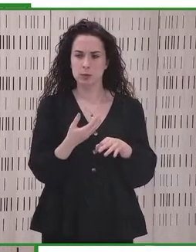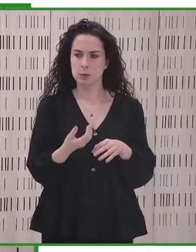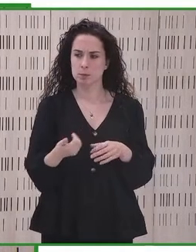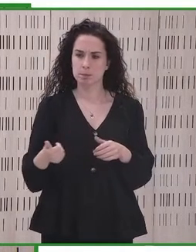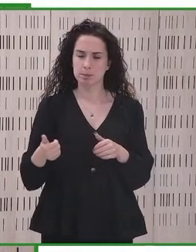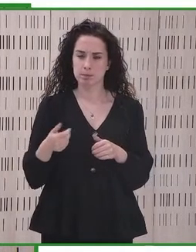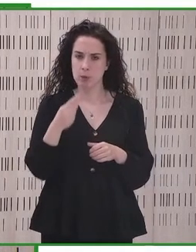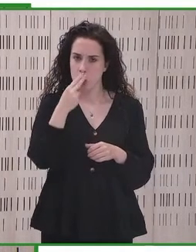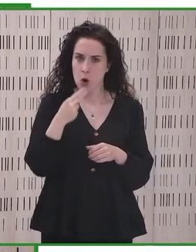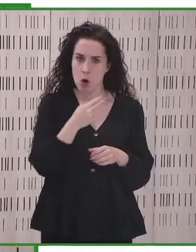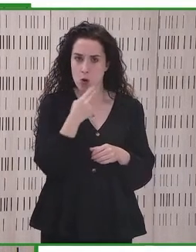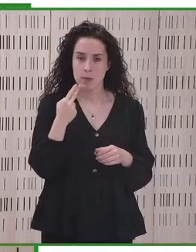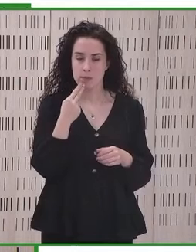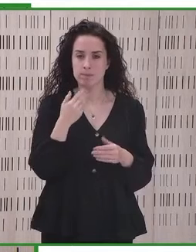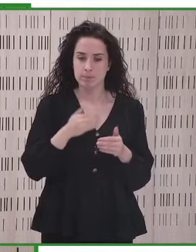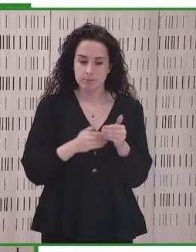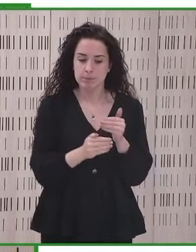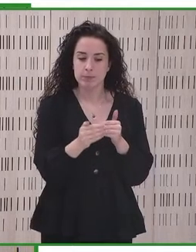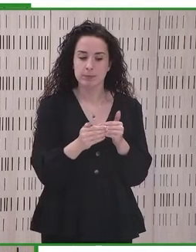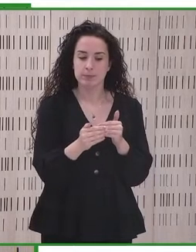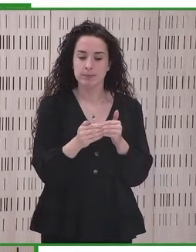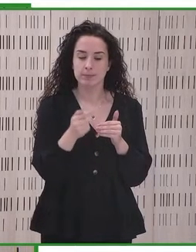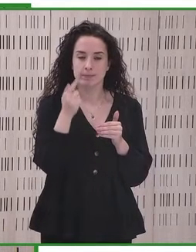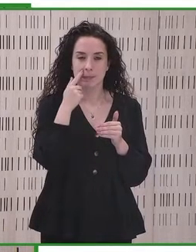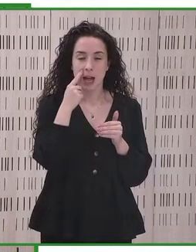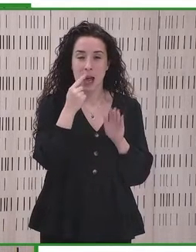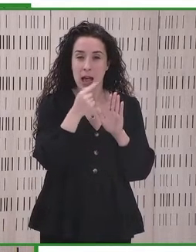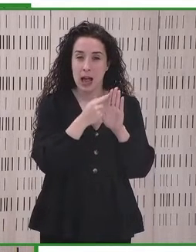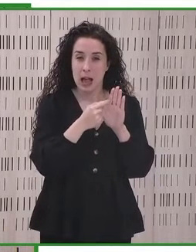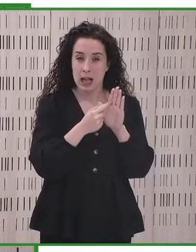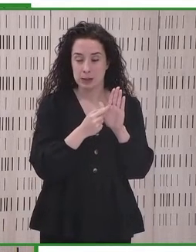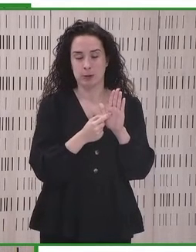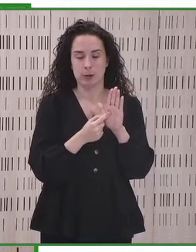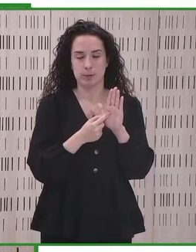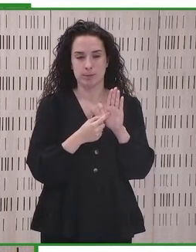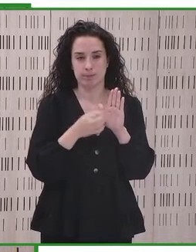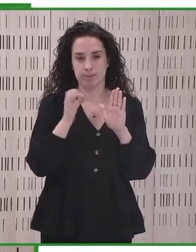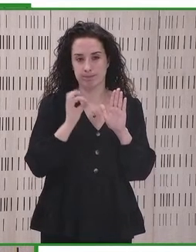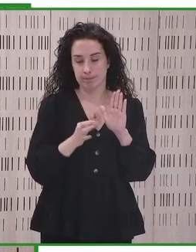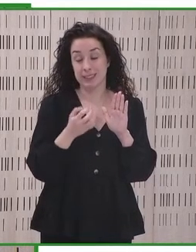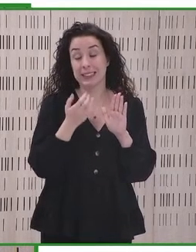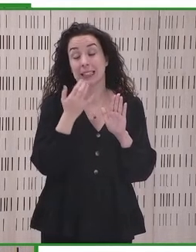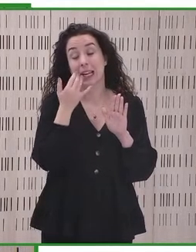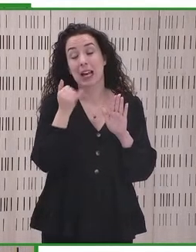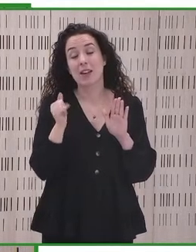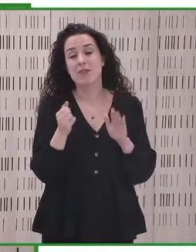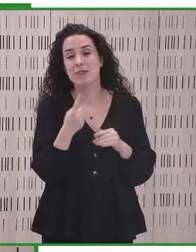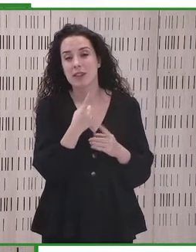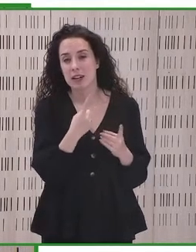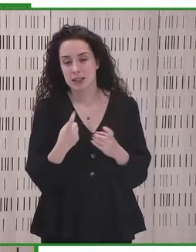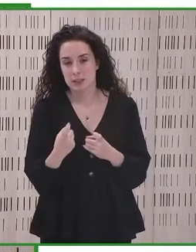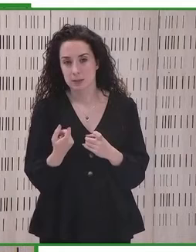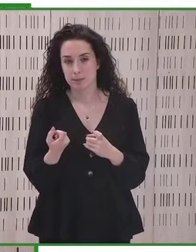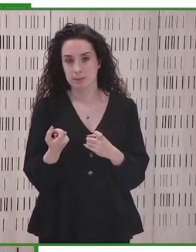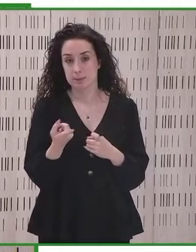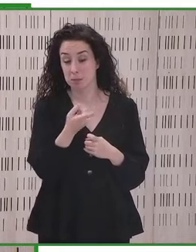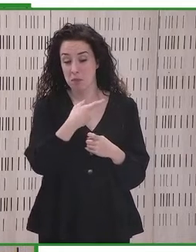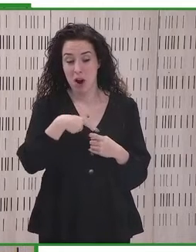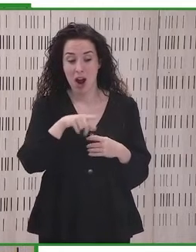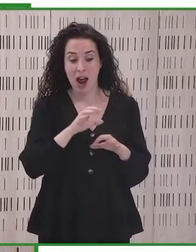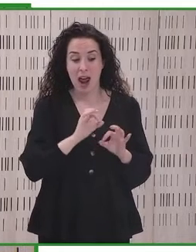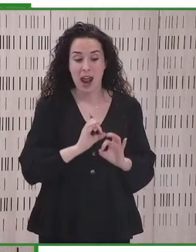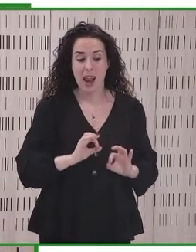la provisión de ajustes razonables cuando sea necesario. Nada para nosotros,